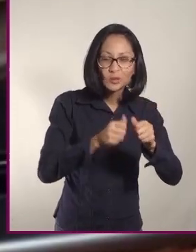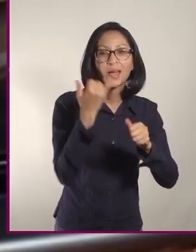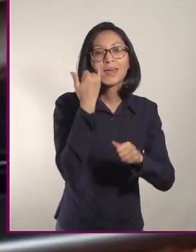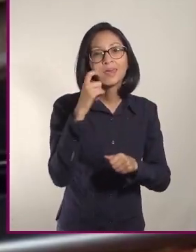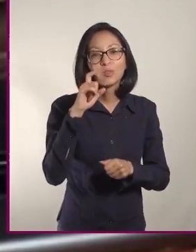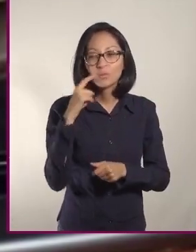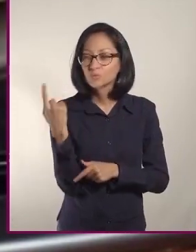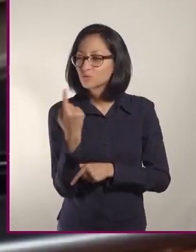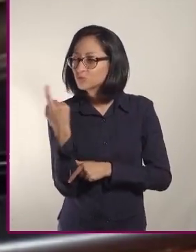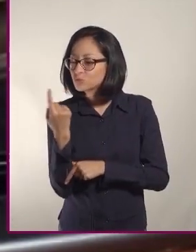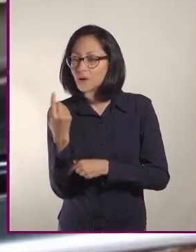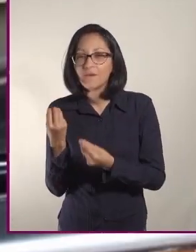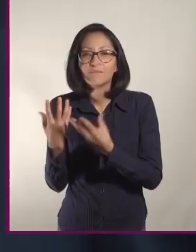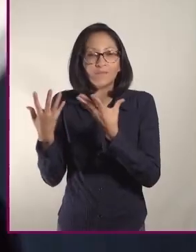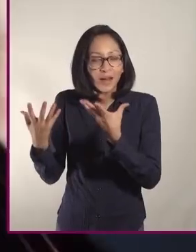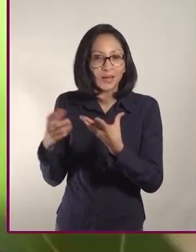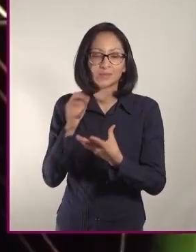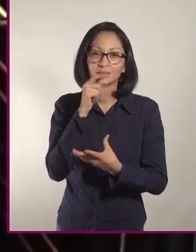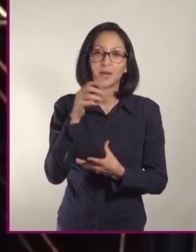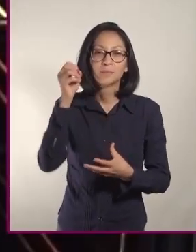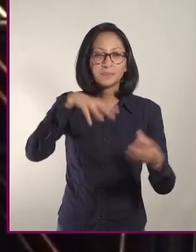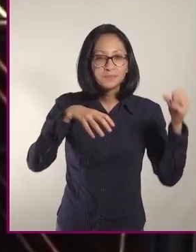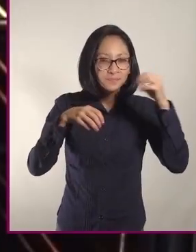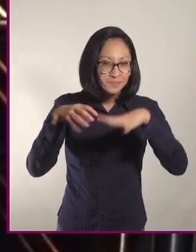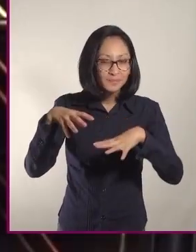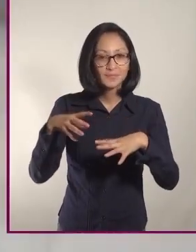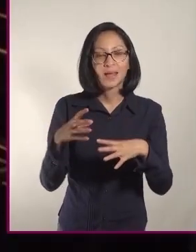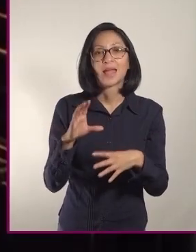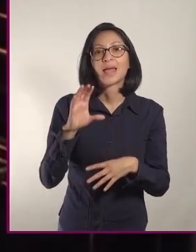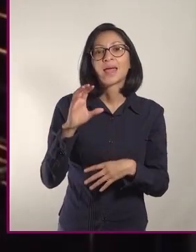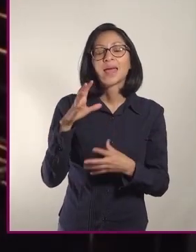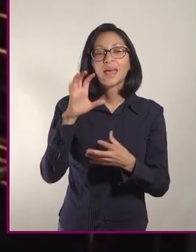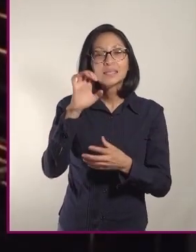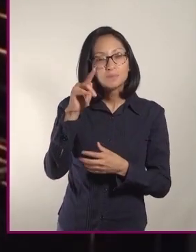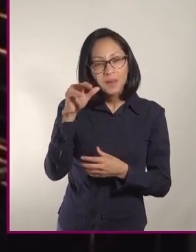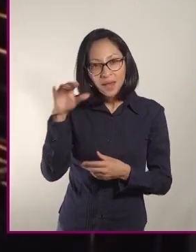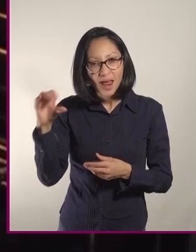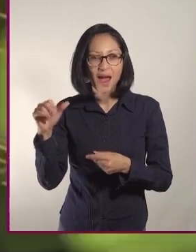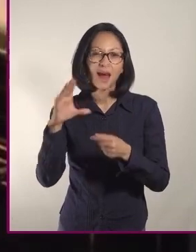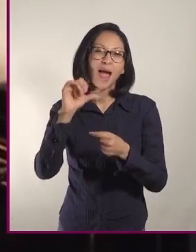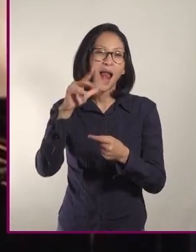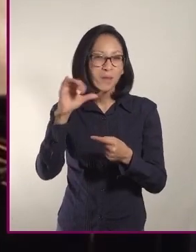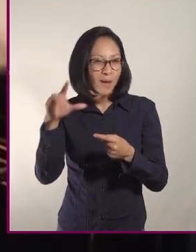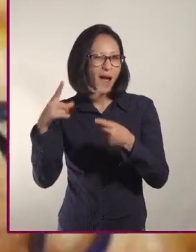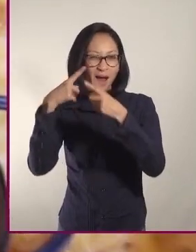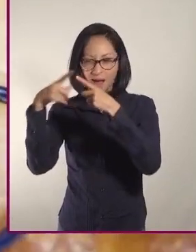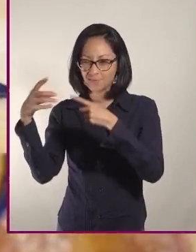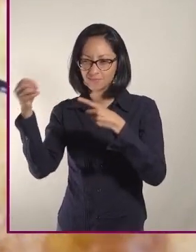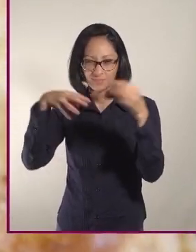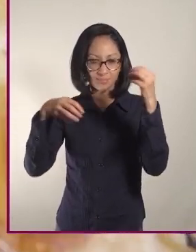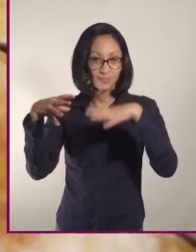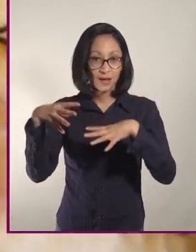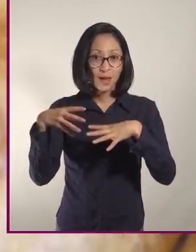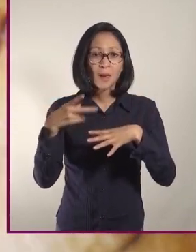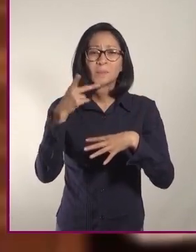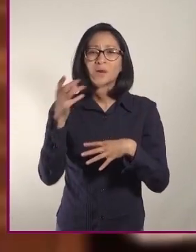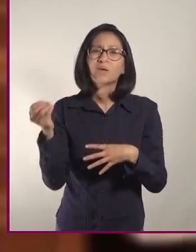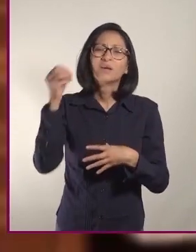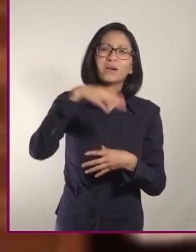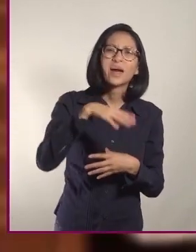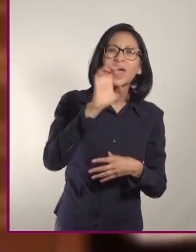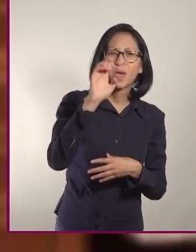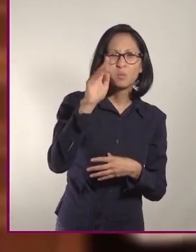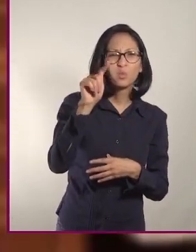ingredientes frescos como espinacas o champiñones, albahaca, pimiento en tiras y evita meter embutidos en la receta.